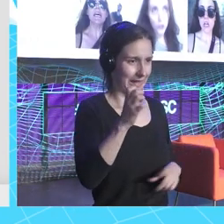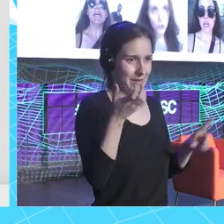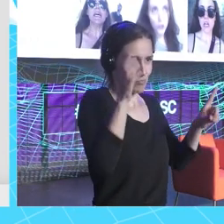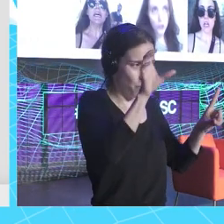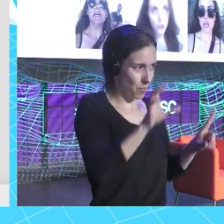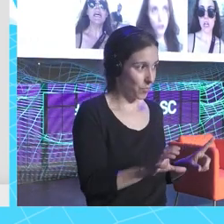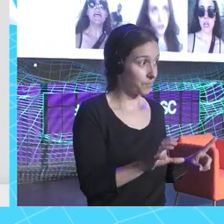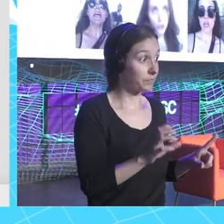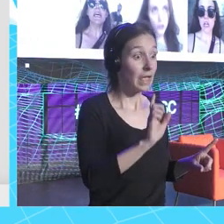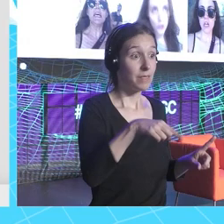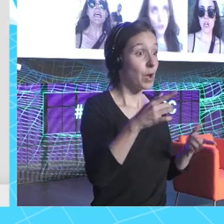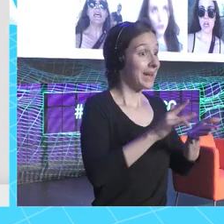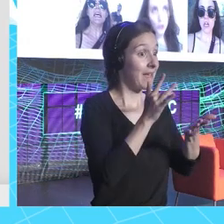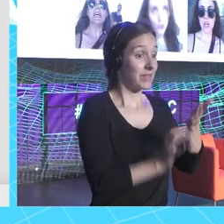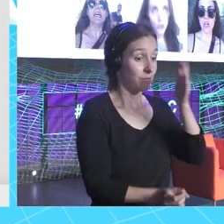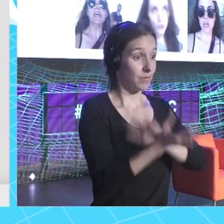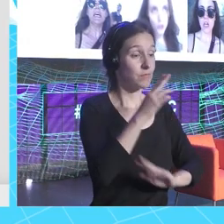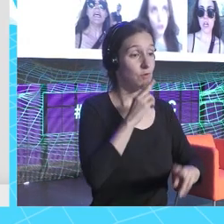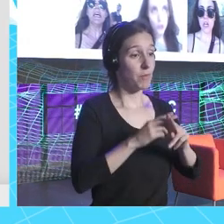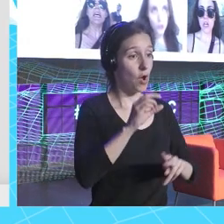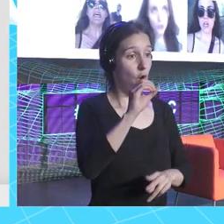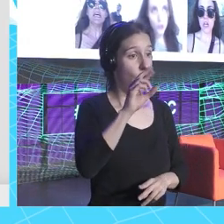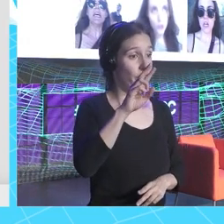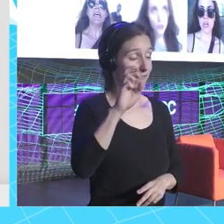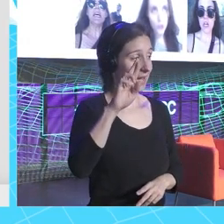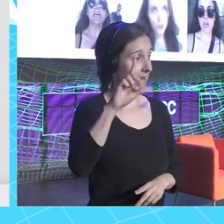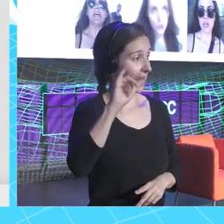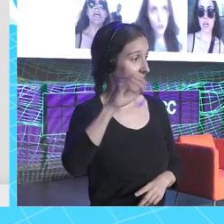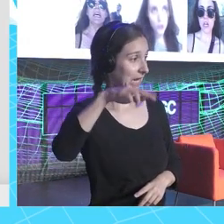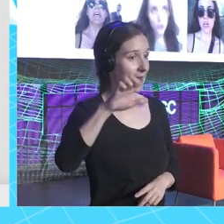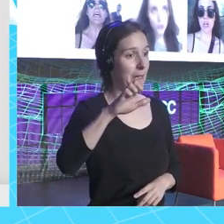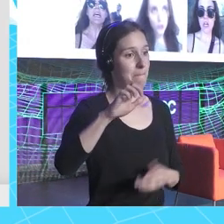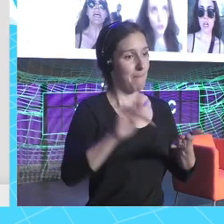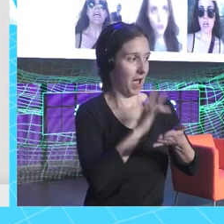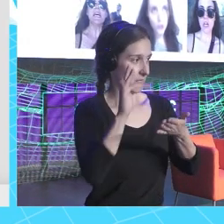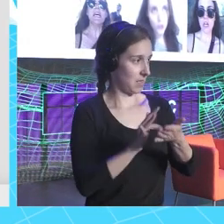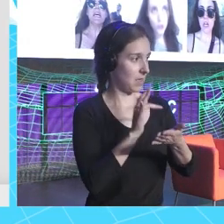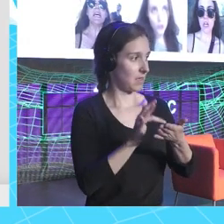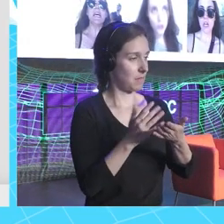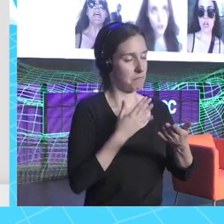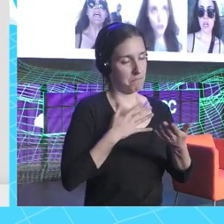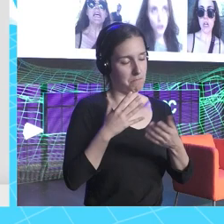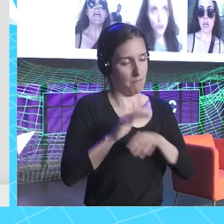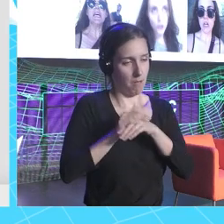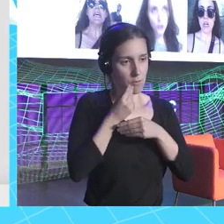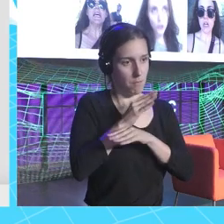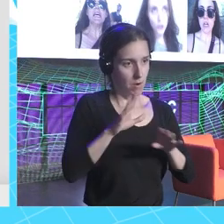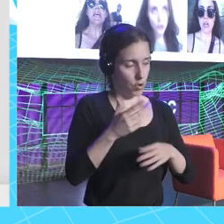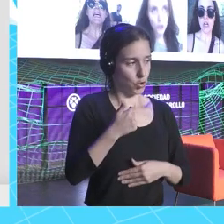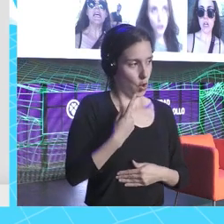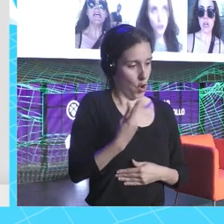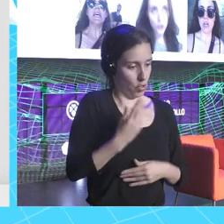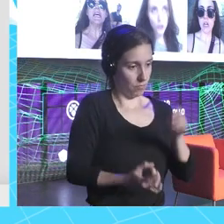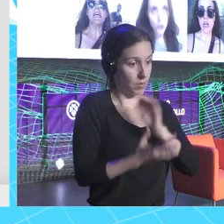entonces luego creamos una revista que se llamaba Overly Magazine, mi mejor amigo Gonzalo y yo también. Cuando yo estaba trabajando, a la vez que de